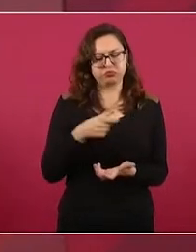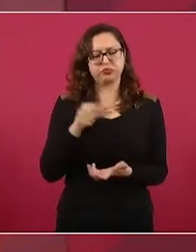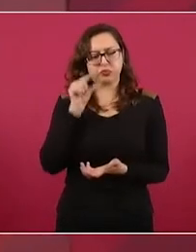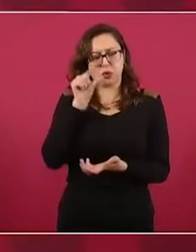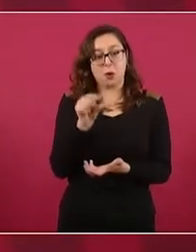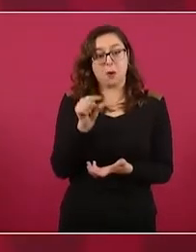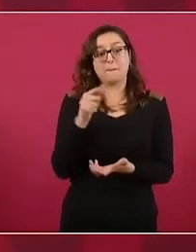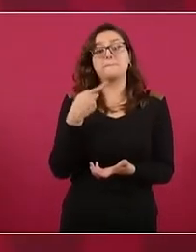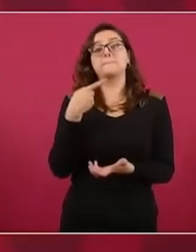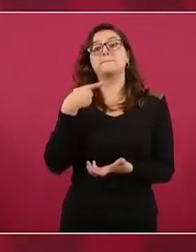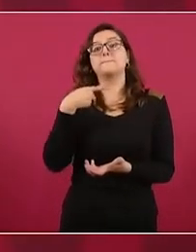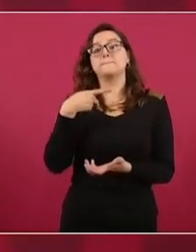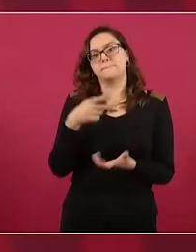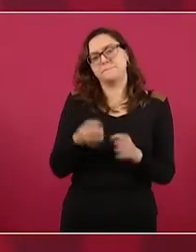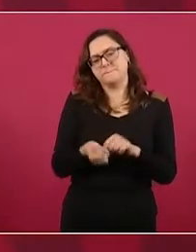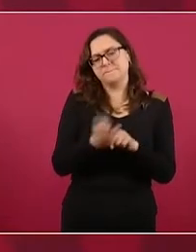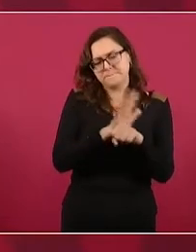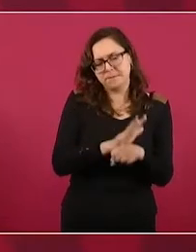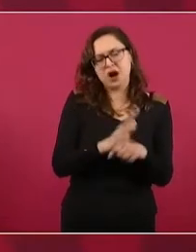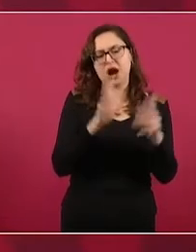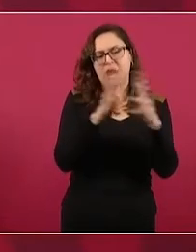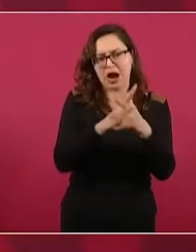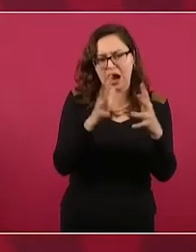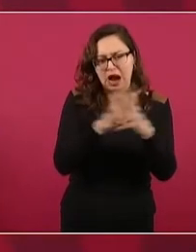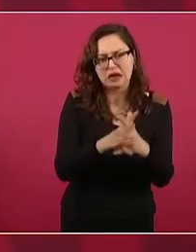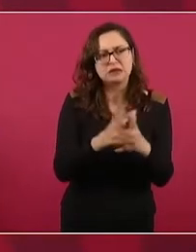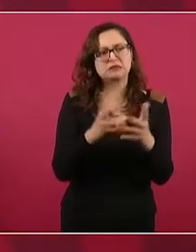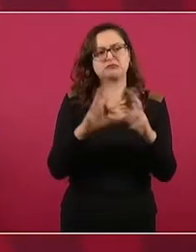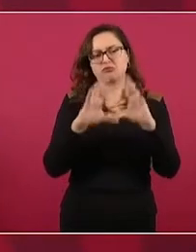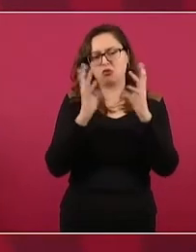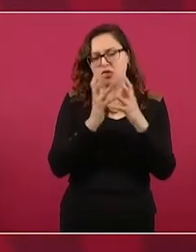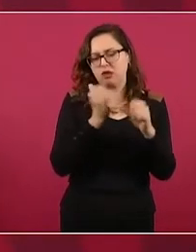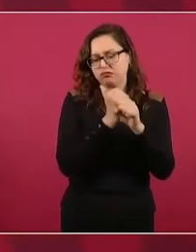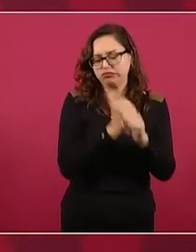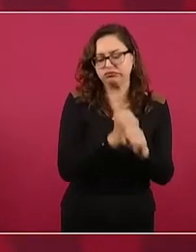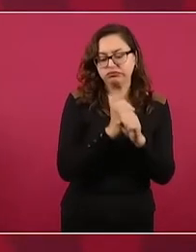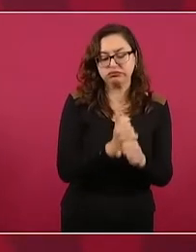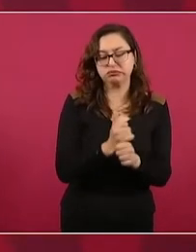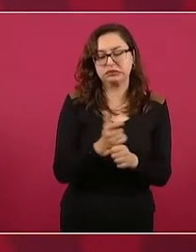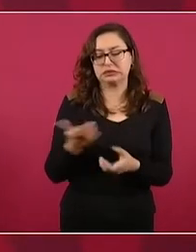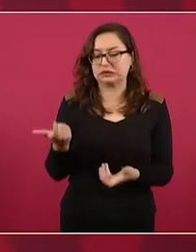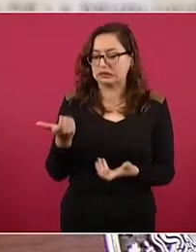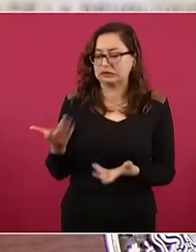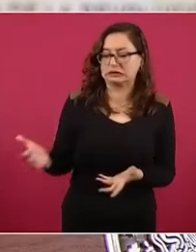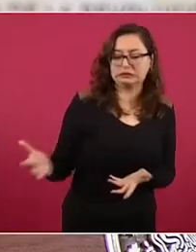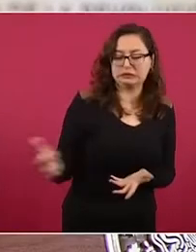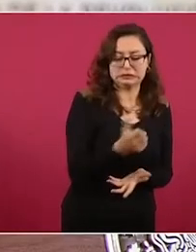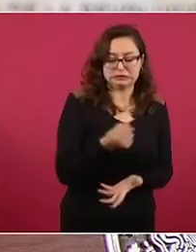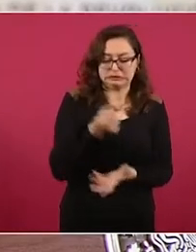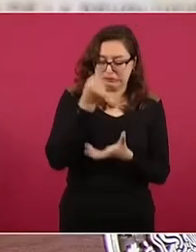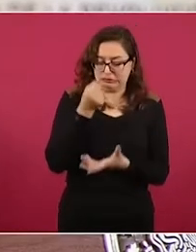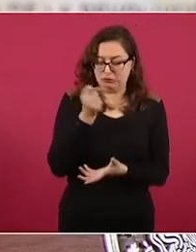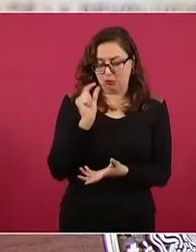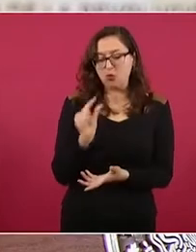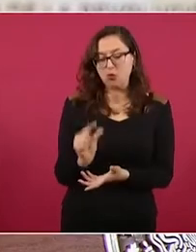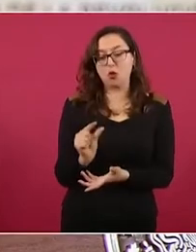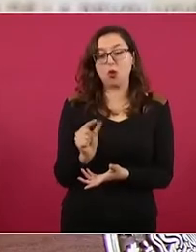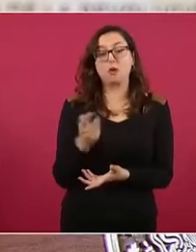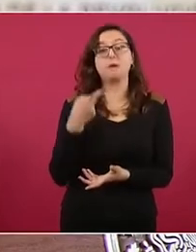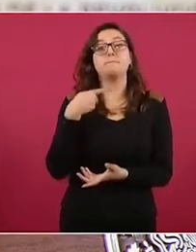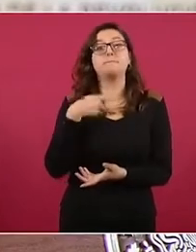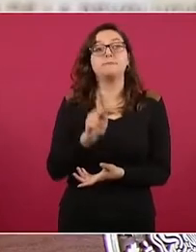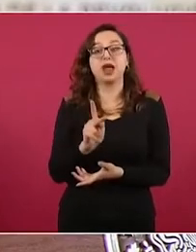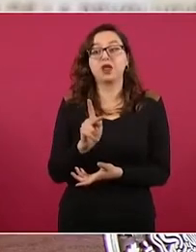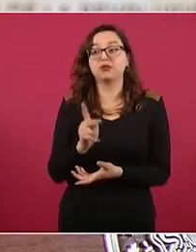por la pandemia y por la crisis mundial, hay más